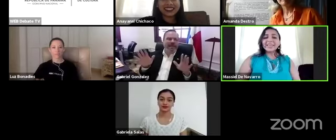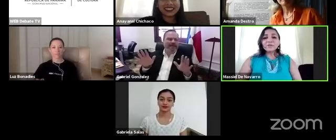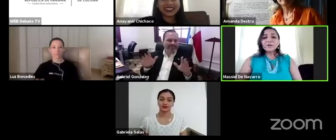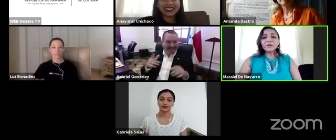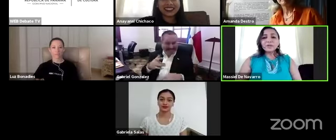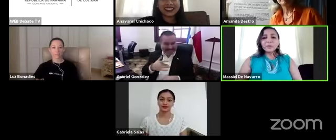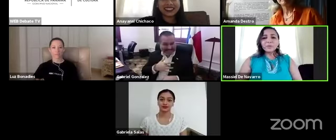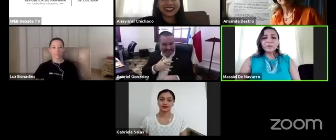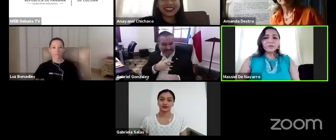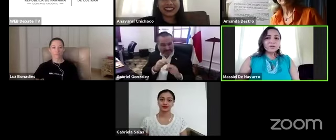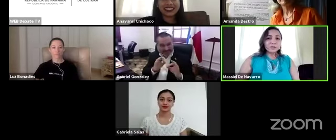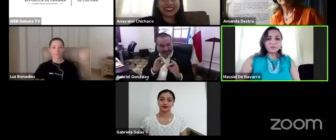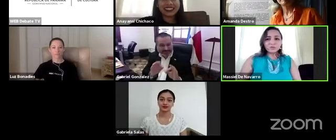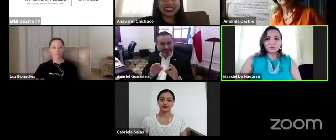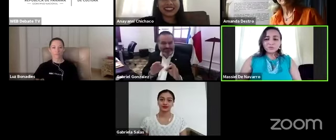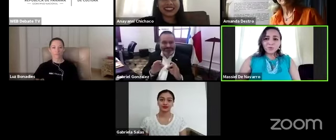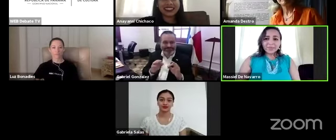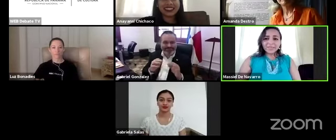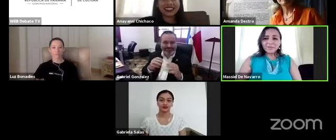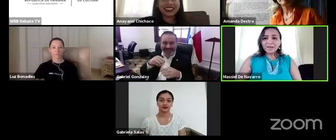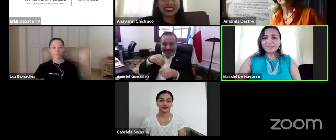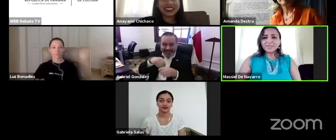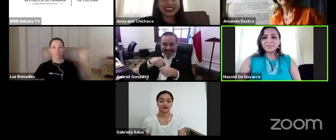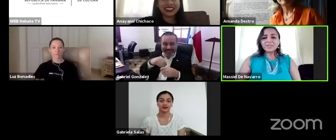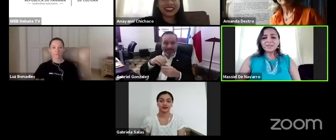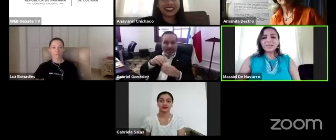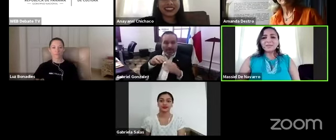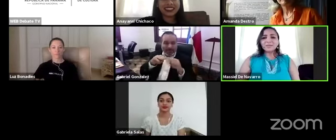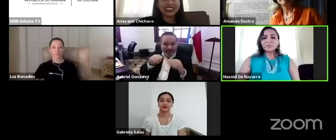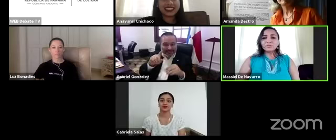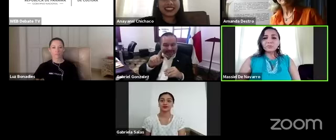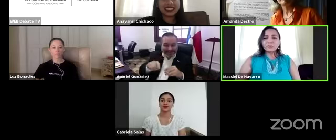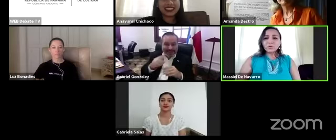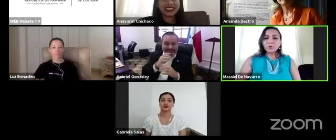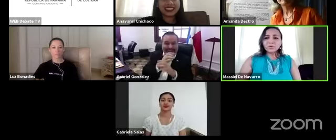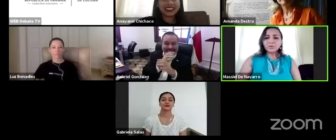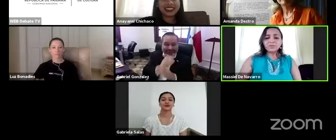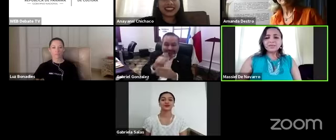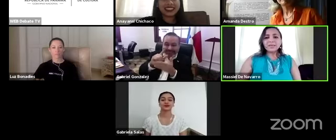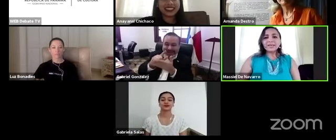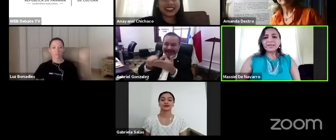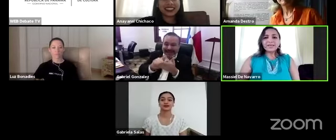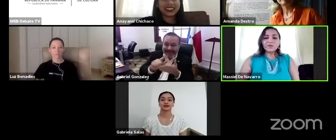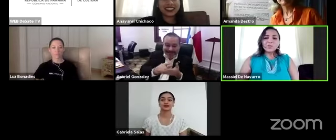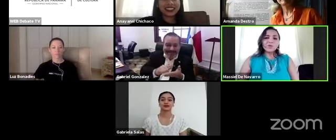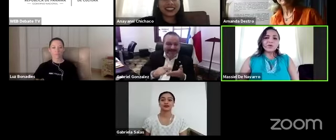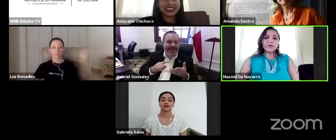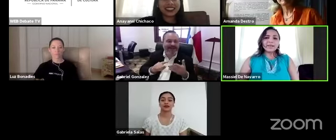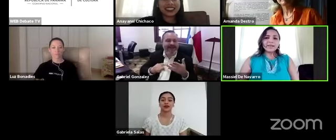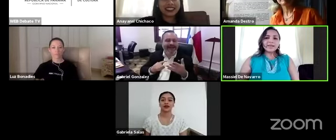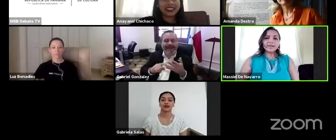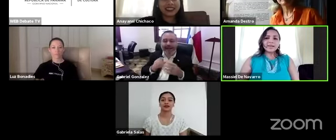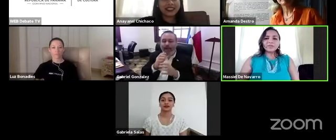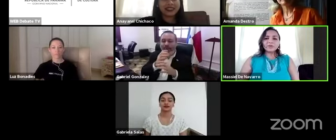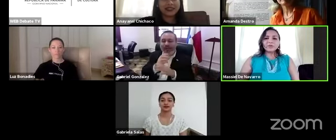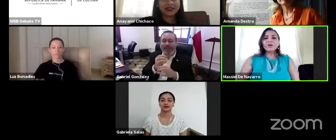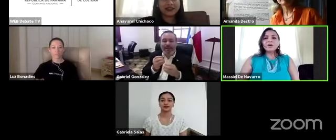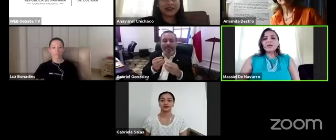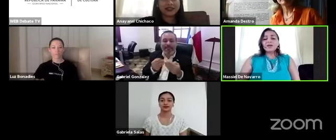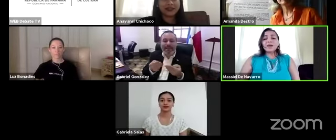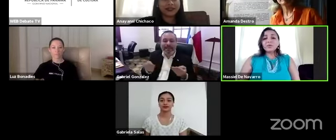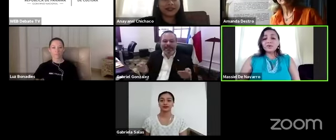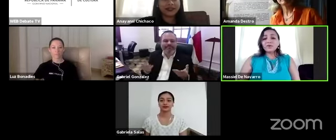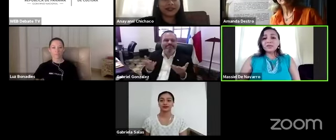¿tienen alguna otra opinión de lo que sus compañeros han dicho acerca del mundo post-covid de cómo esto